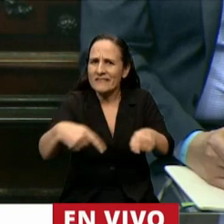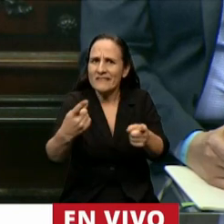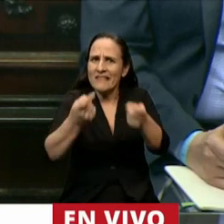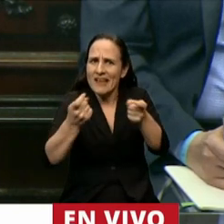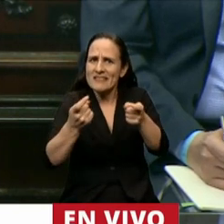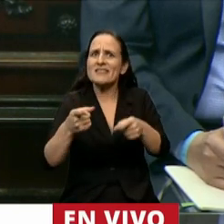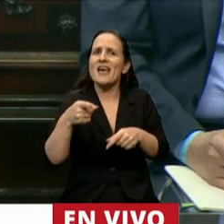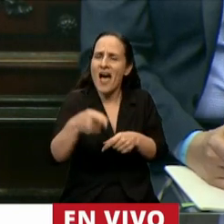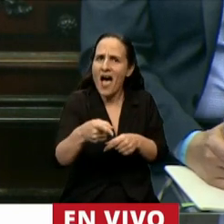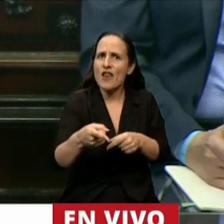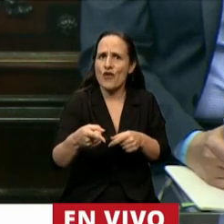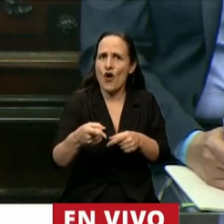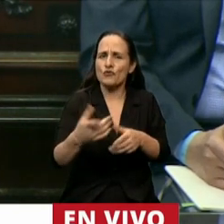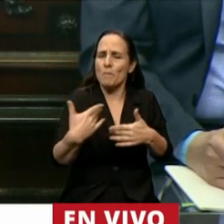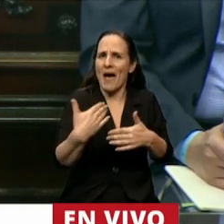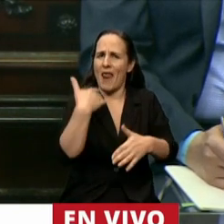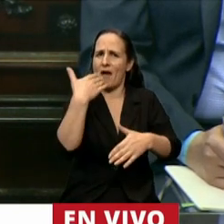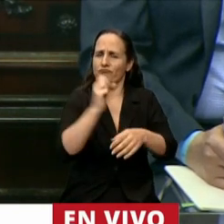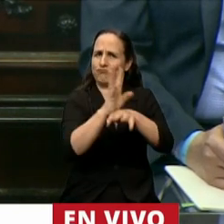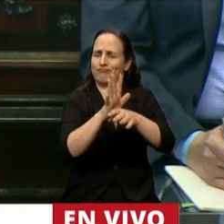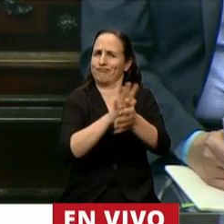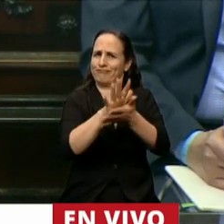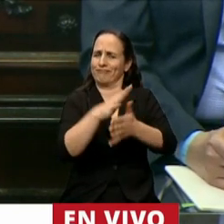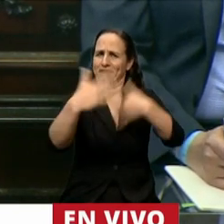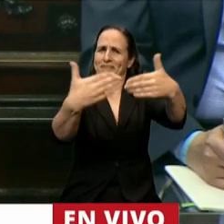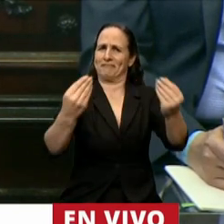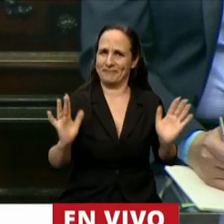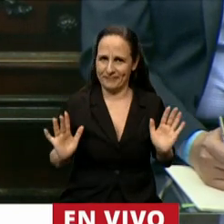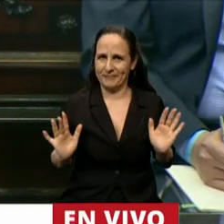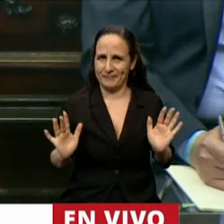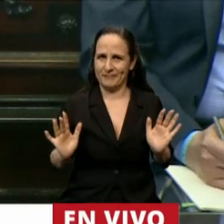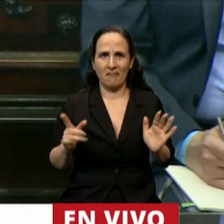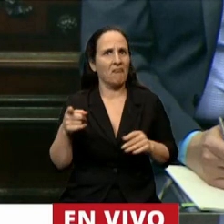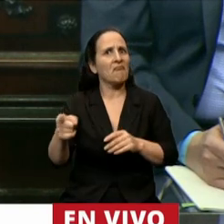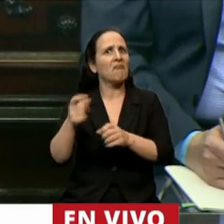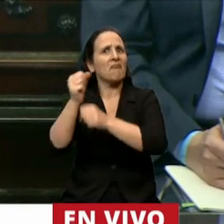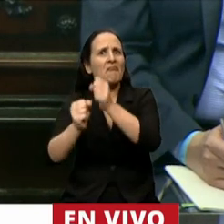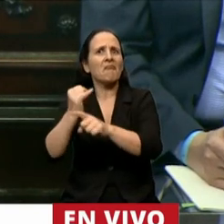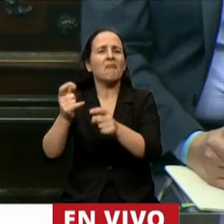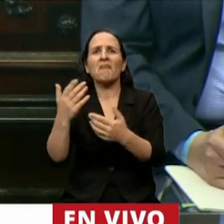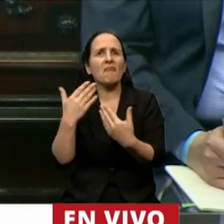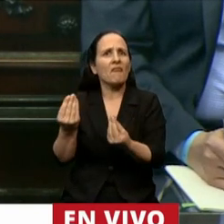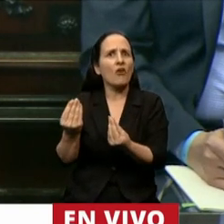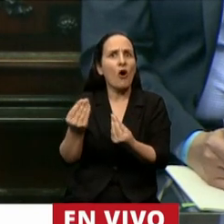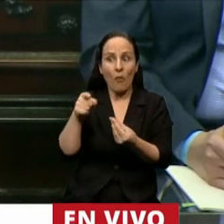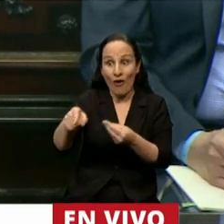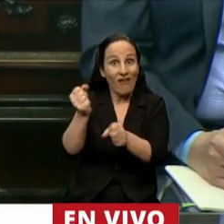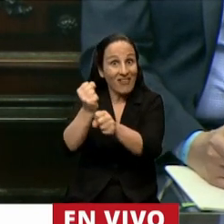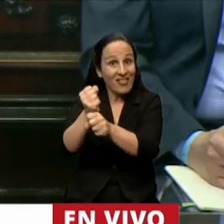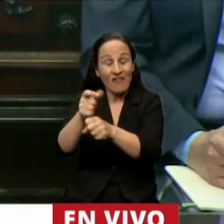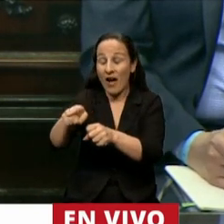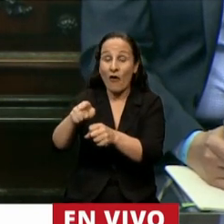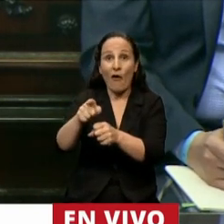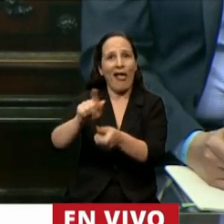insumos necesarios para afrontar esta pandemia y eso lo hacen a partir de una reconversión que ellas mismas